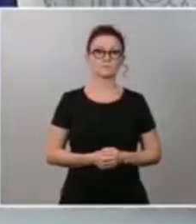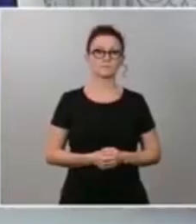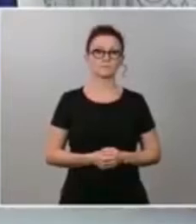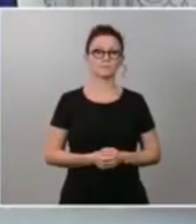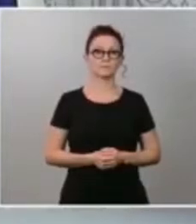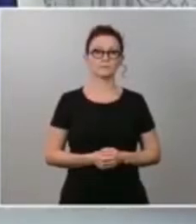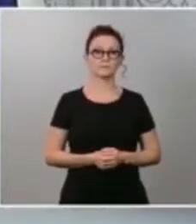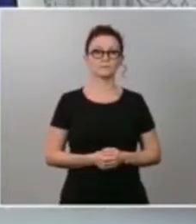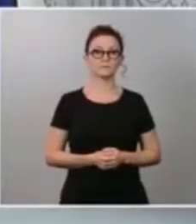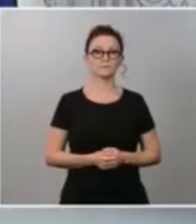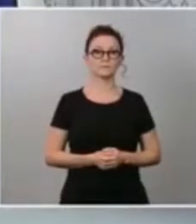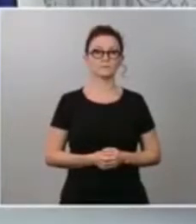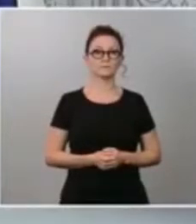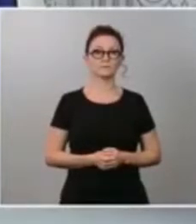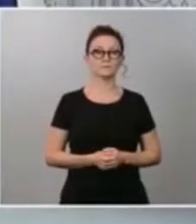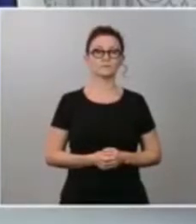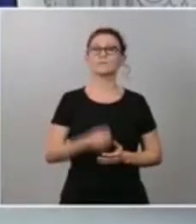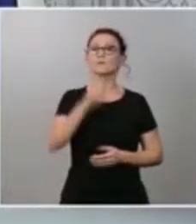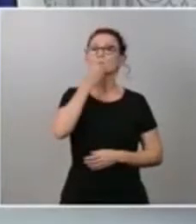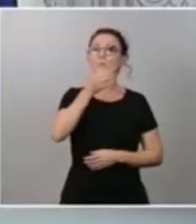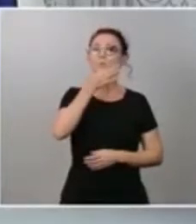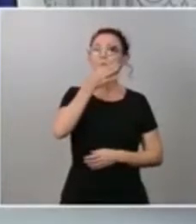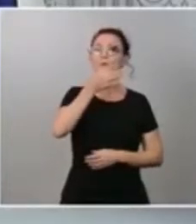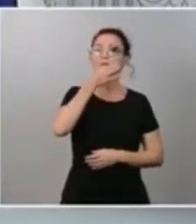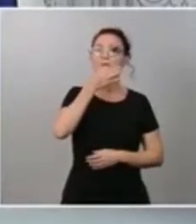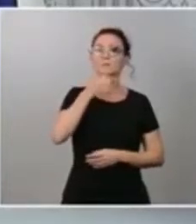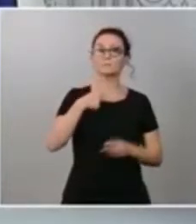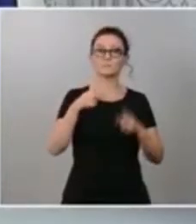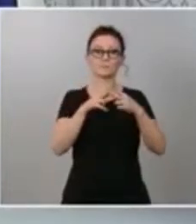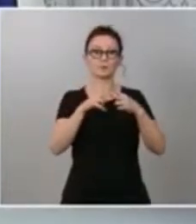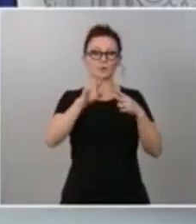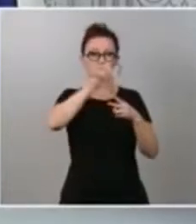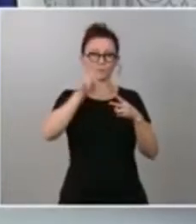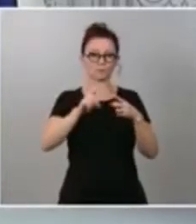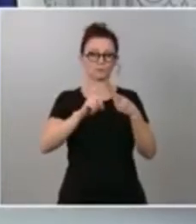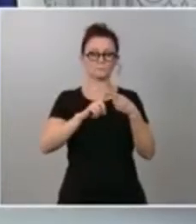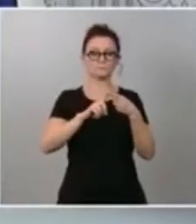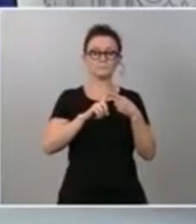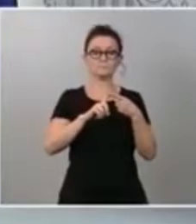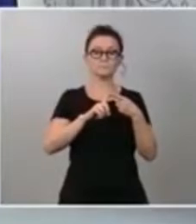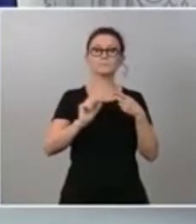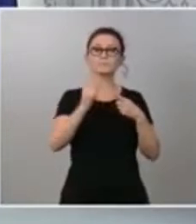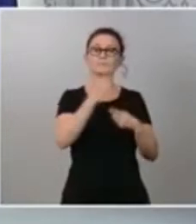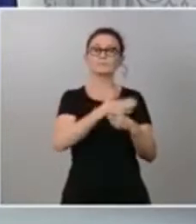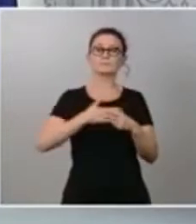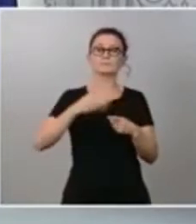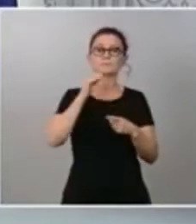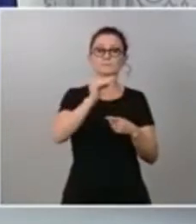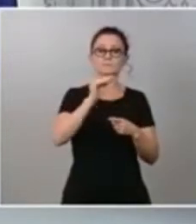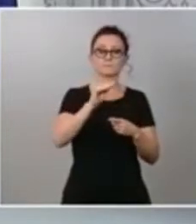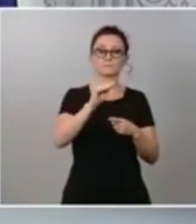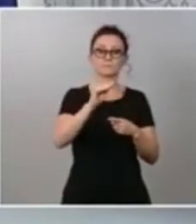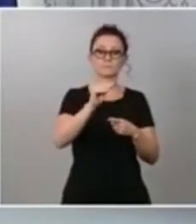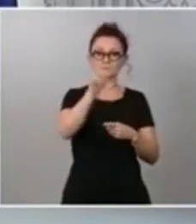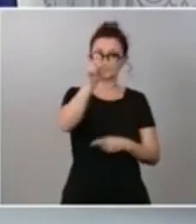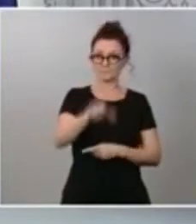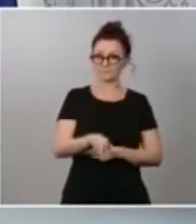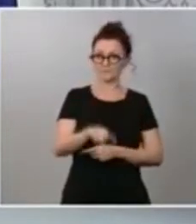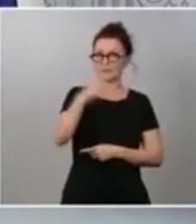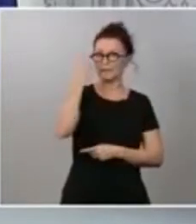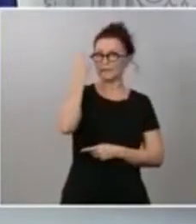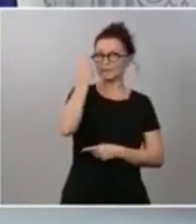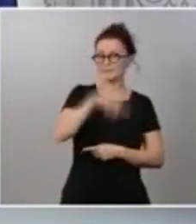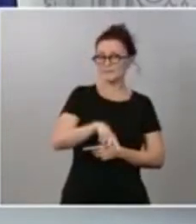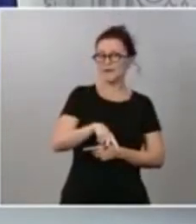Buenas tardes tenía varias preguntas en primer lugar quería preguntarle es consciente de que algunos de los compromisos